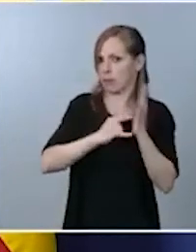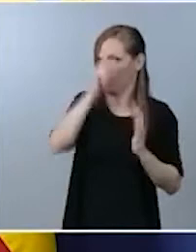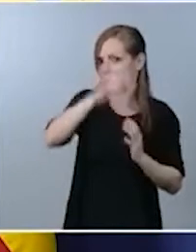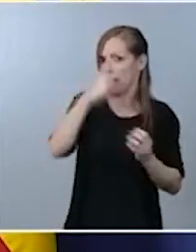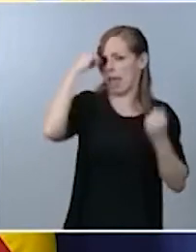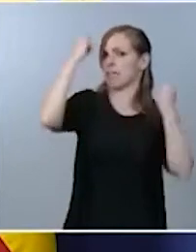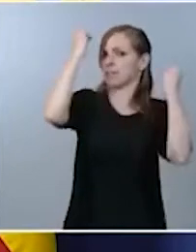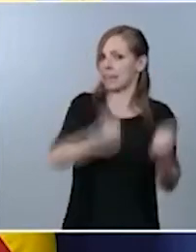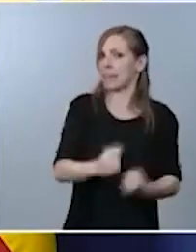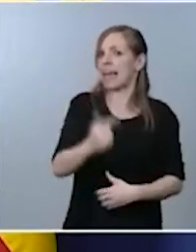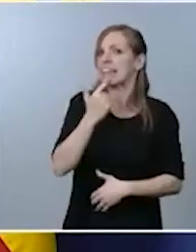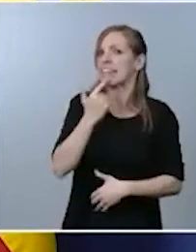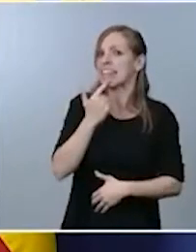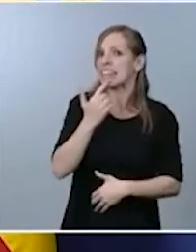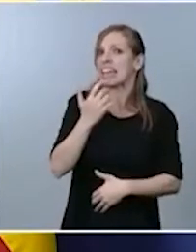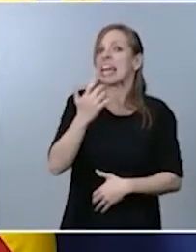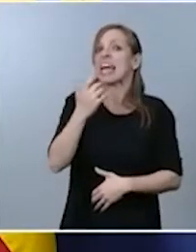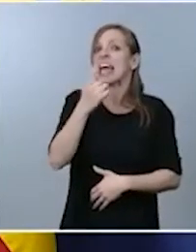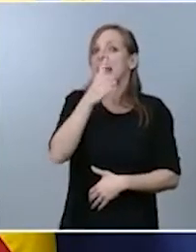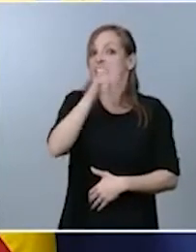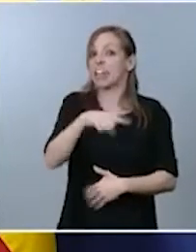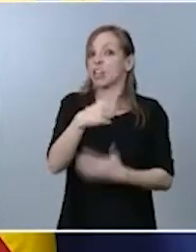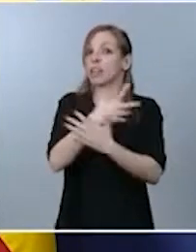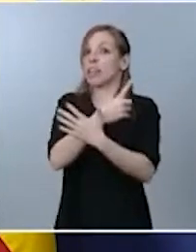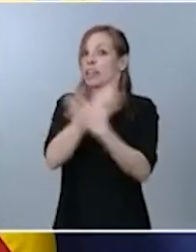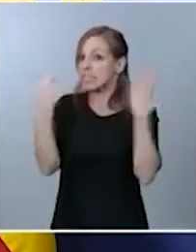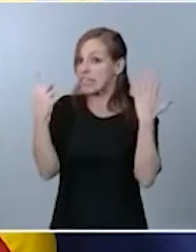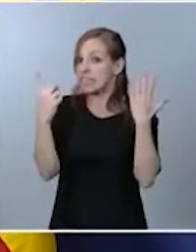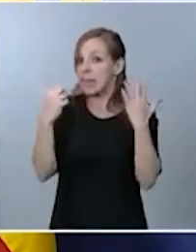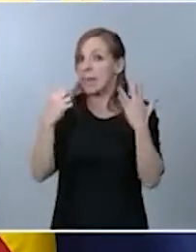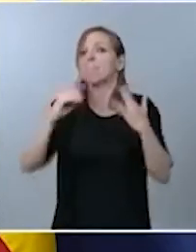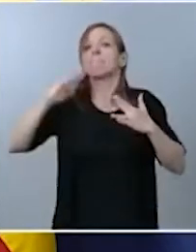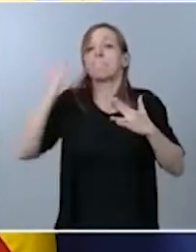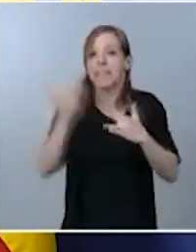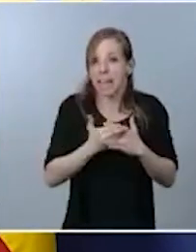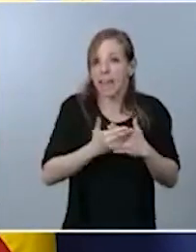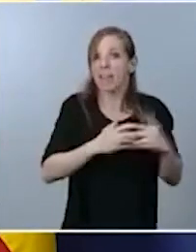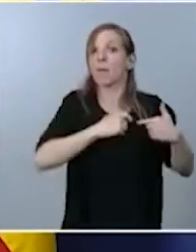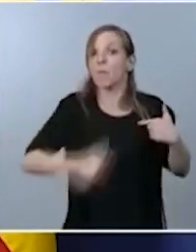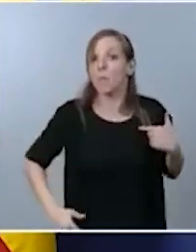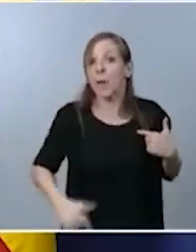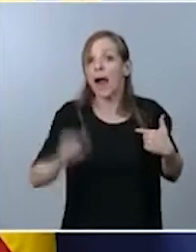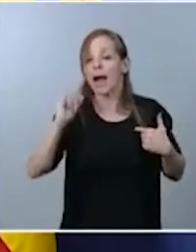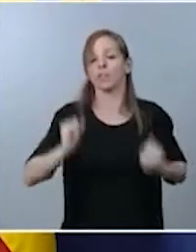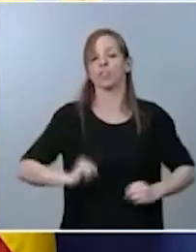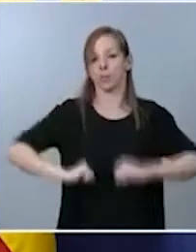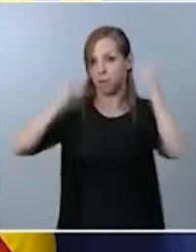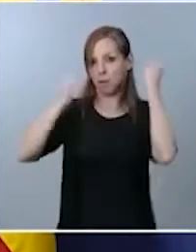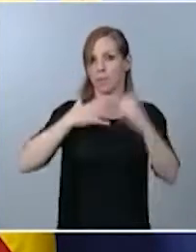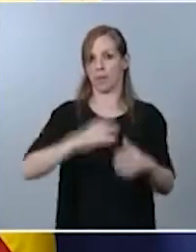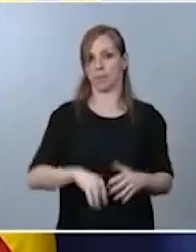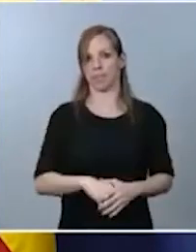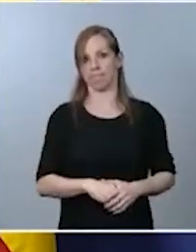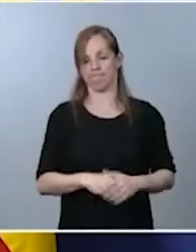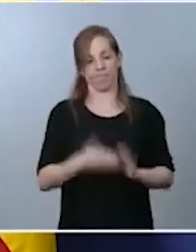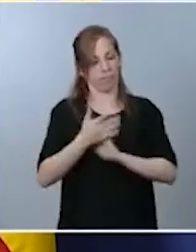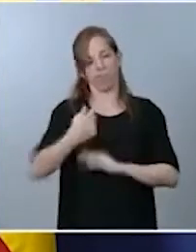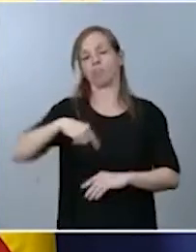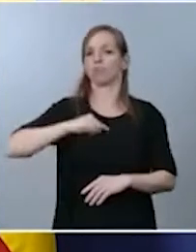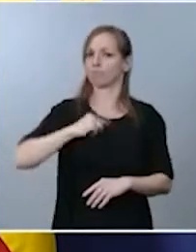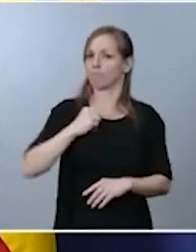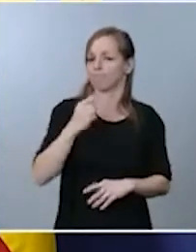la mitad de ellos hubieran sobrevivido. Esa es la razón concreta y directa que entendemos que también aconseja